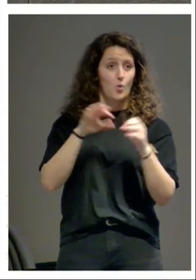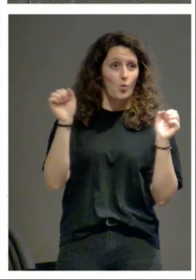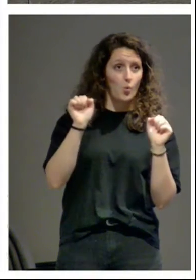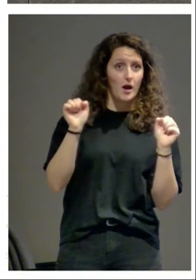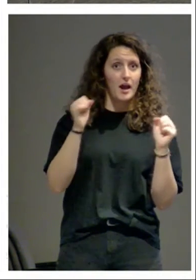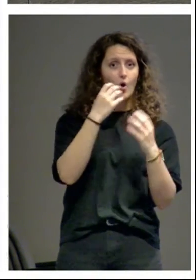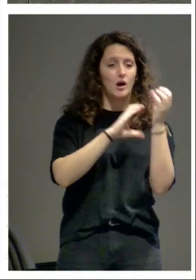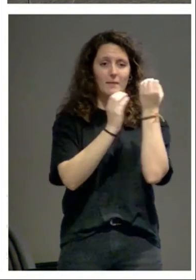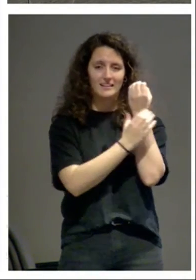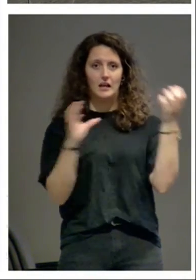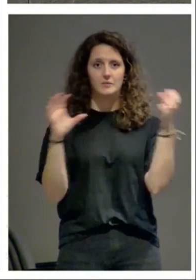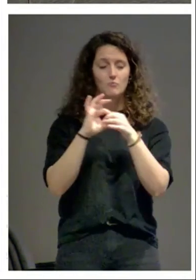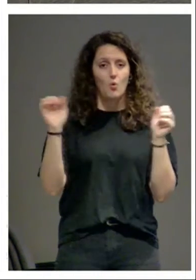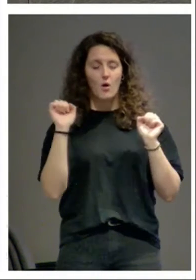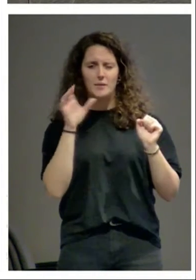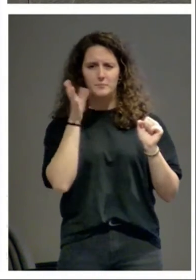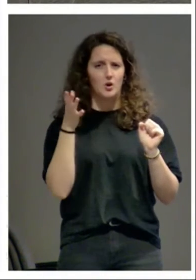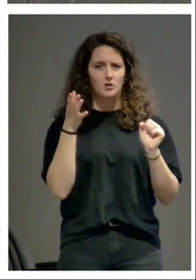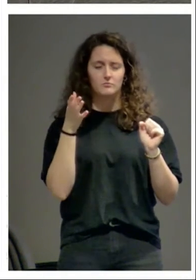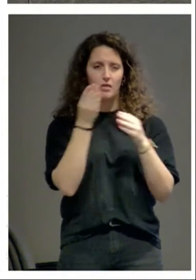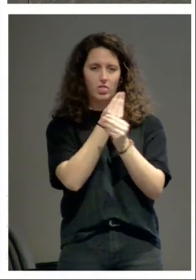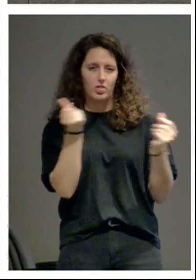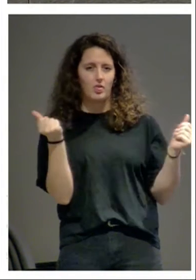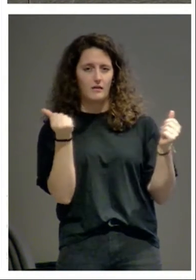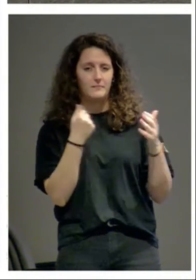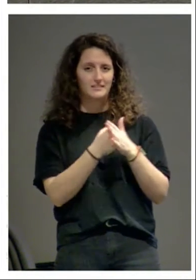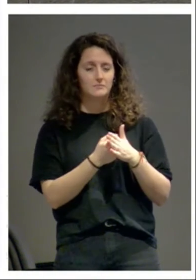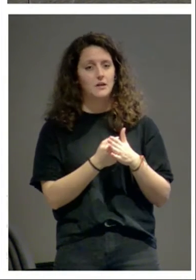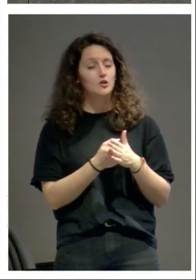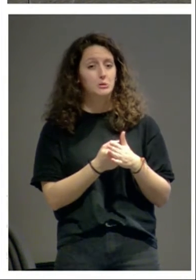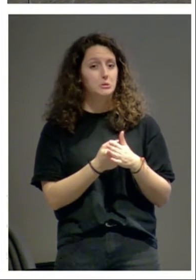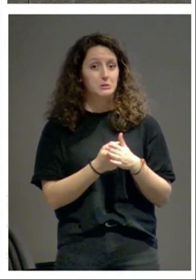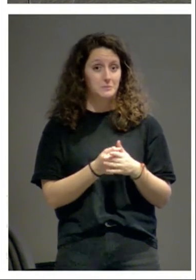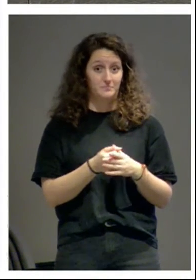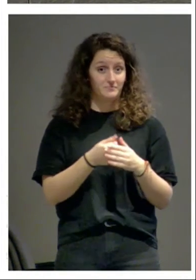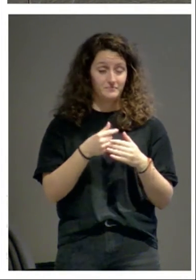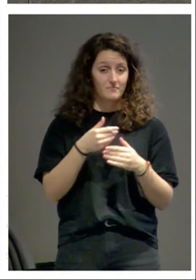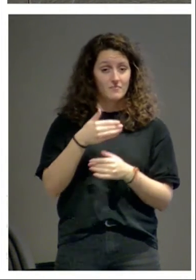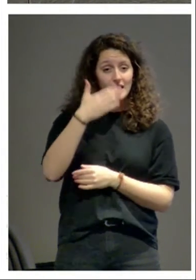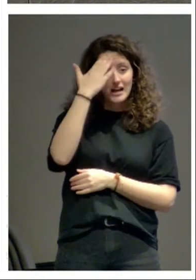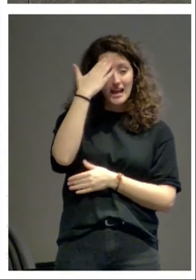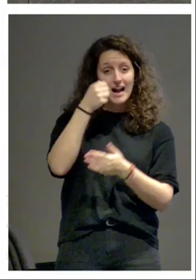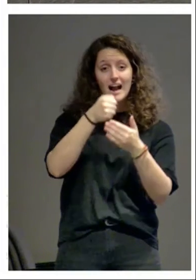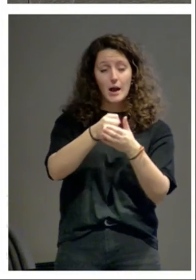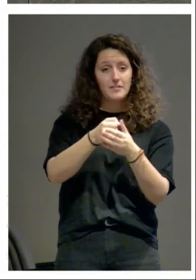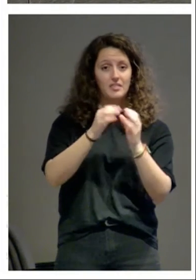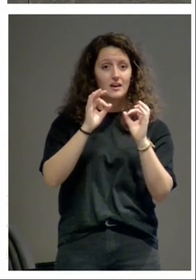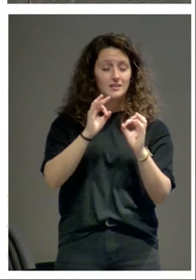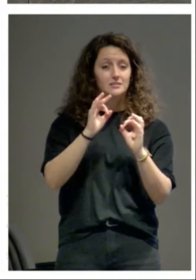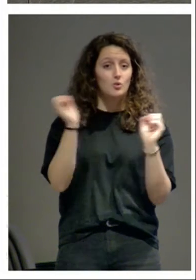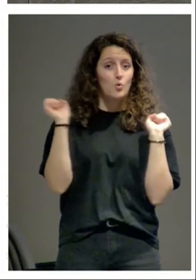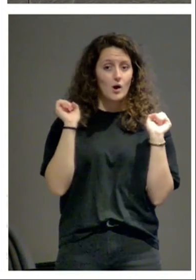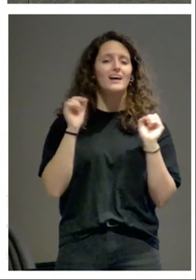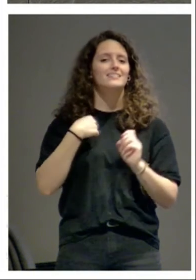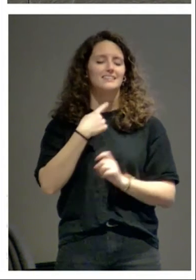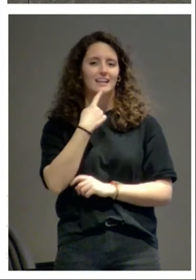Ujue en esta degradación máxima de la que hablaba Durliat sino que la cabecera de Ujue responde al